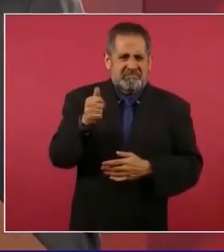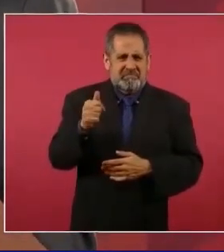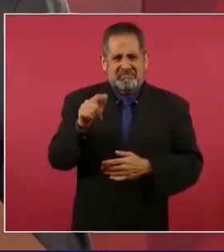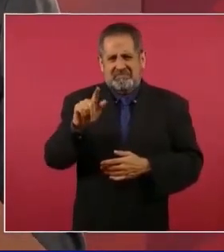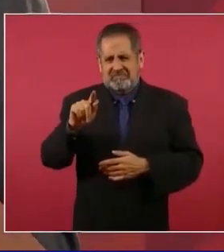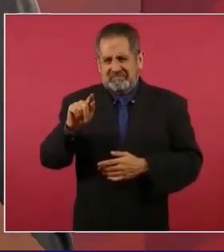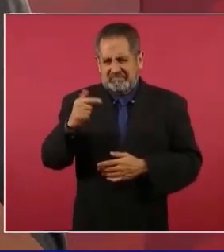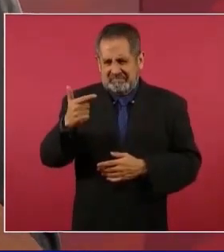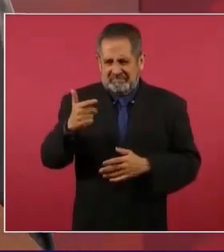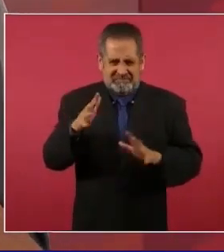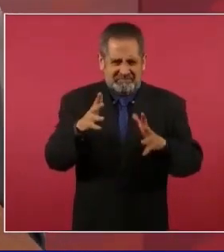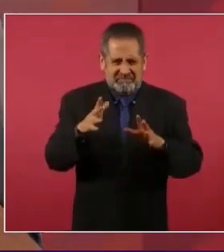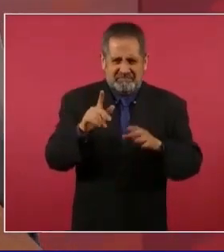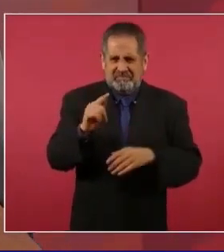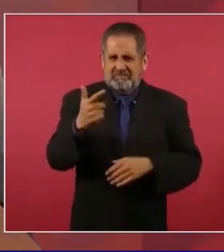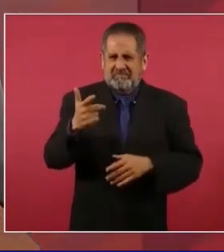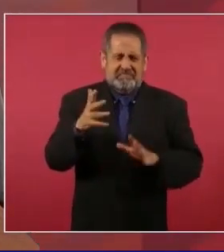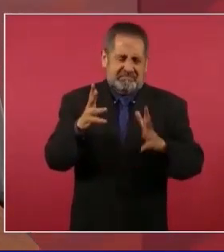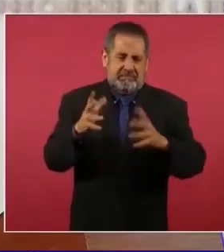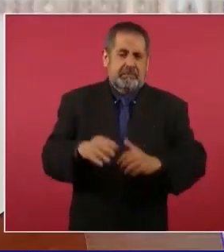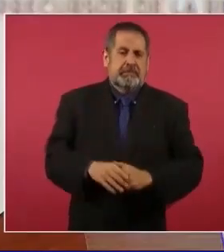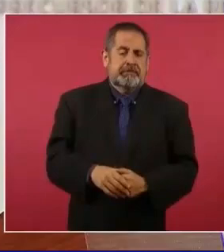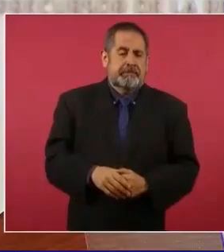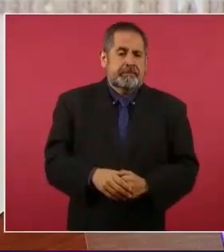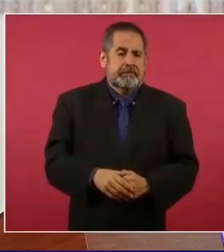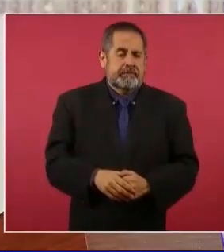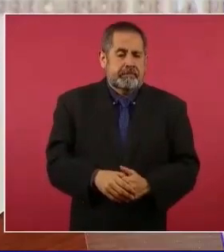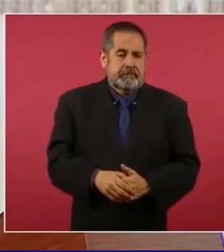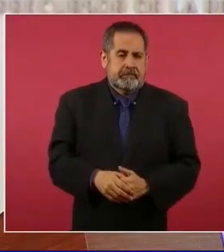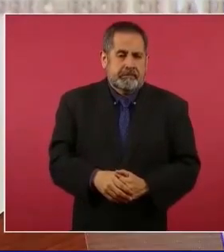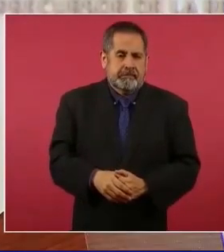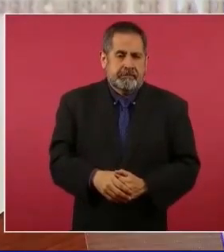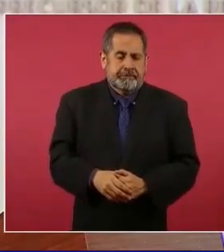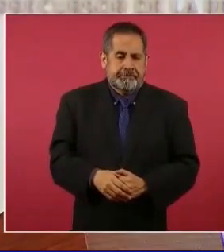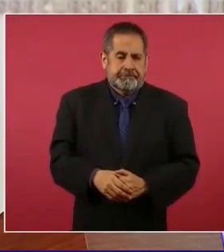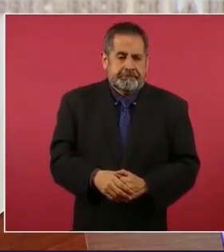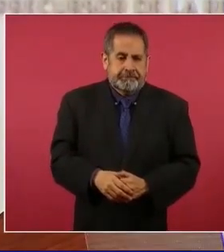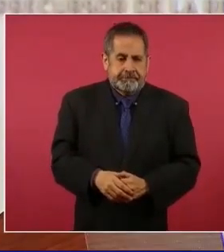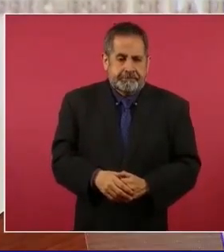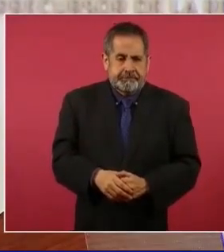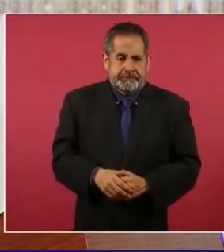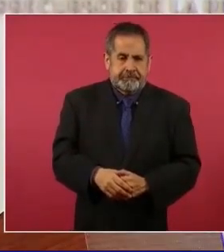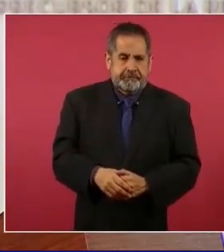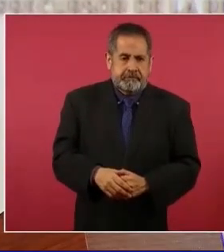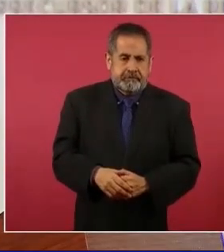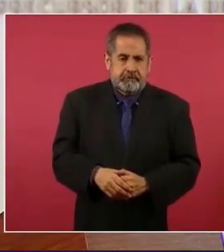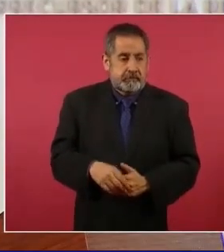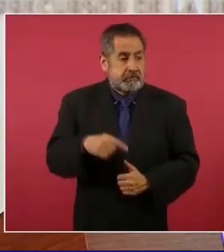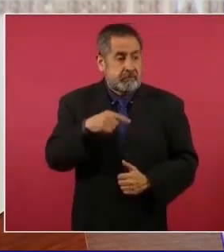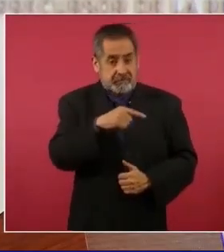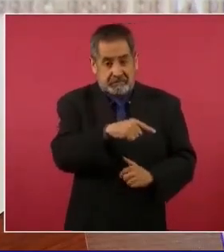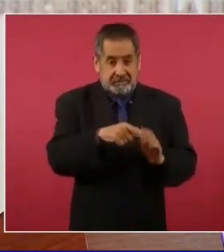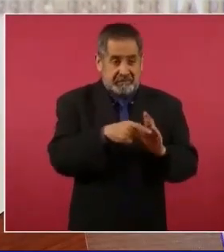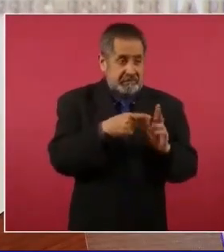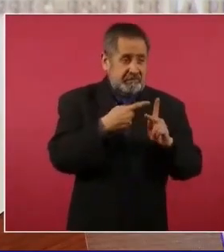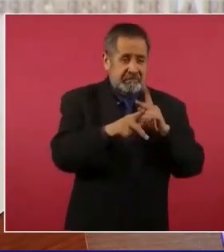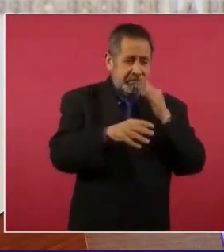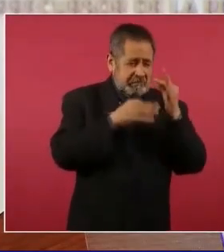77, 78, y vi en una campaña